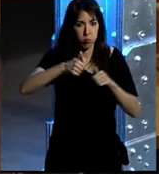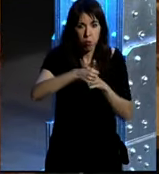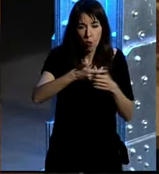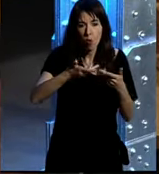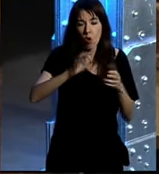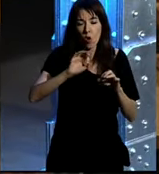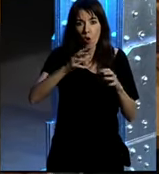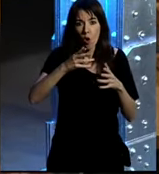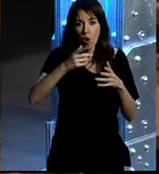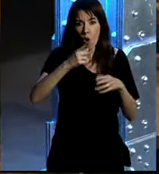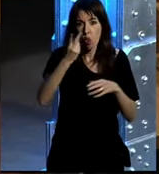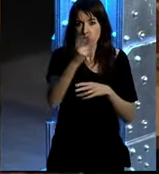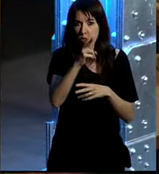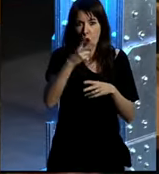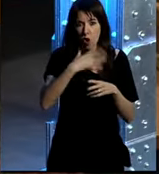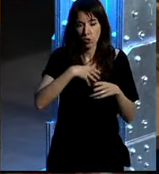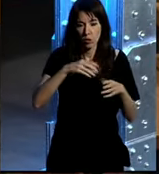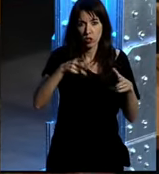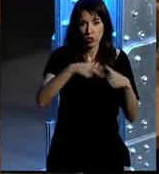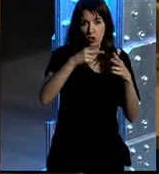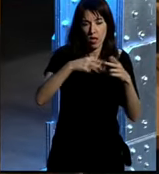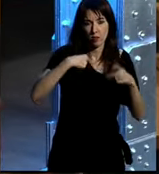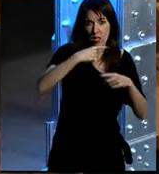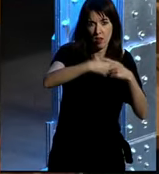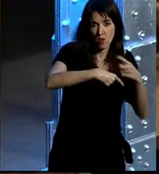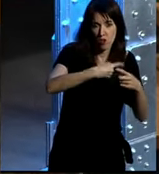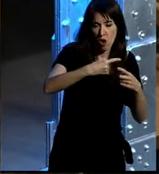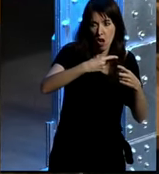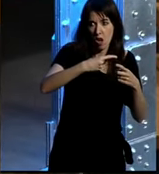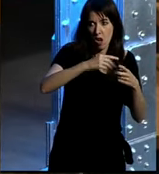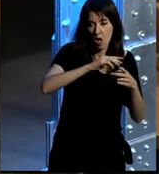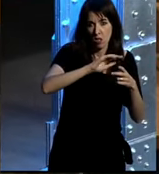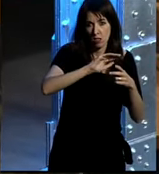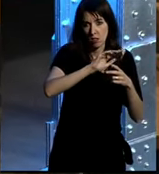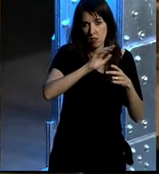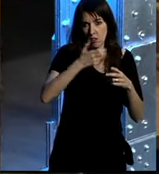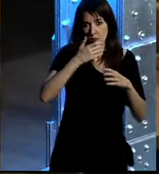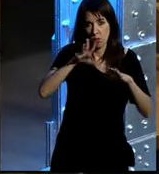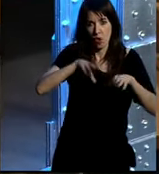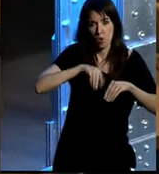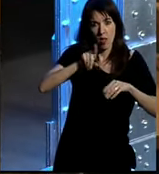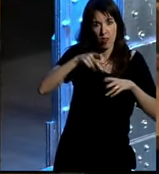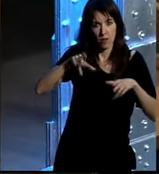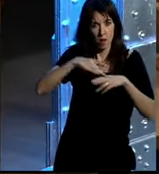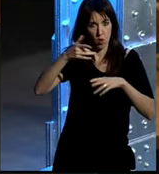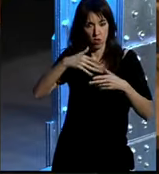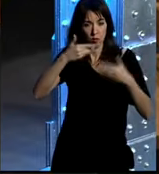o que van a coexistir una sociedad mucho más tradicional que no permea todos estos fenómenos muchas gracias